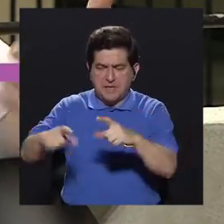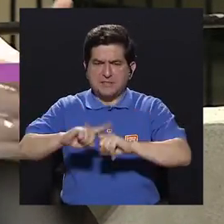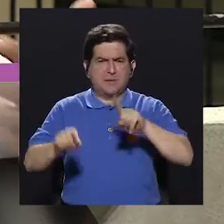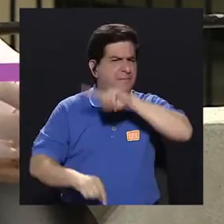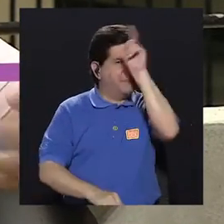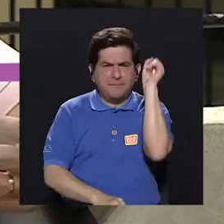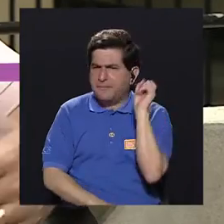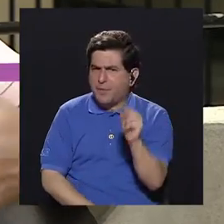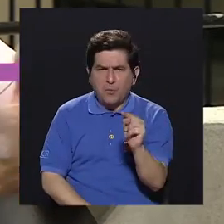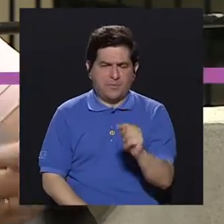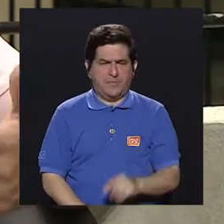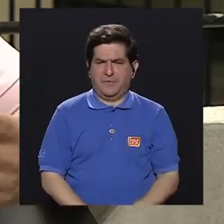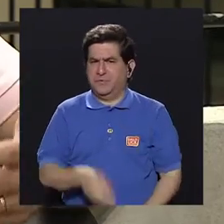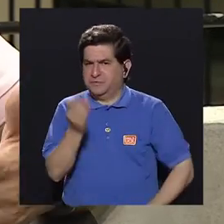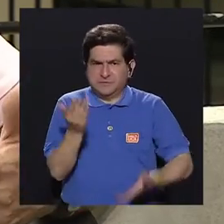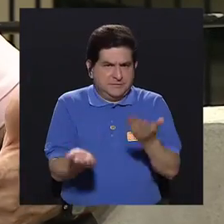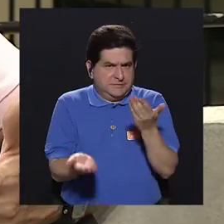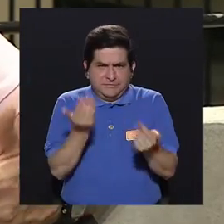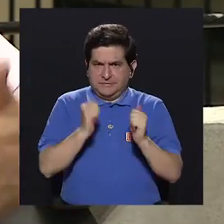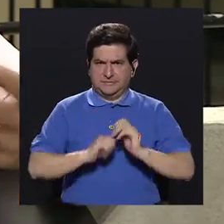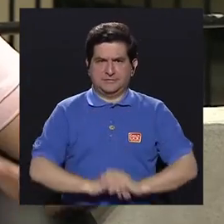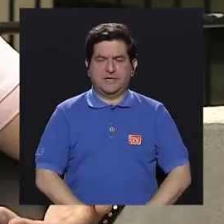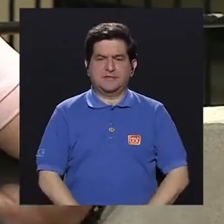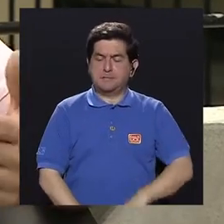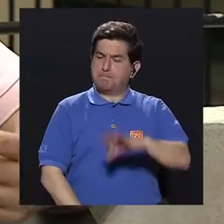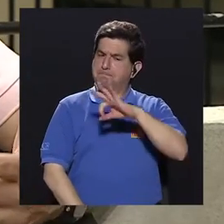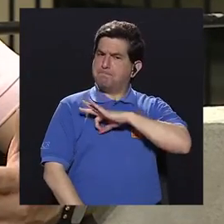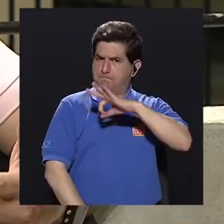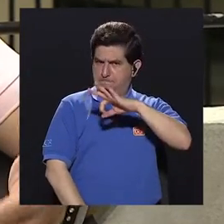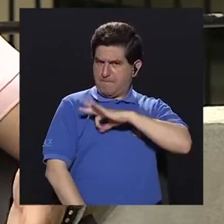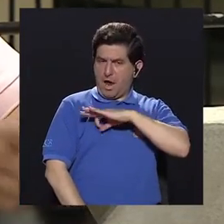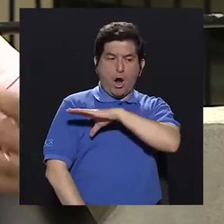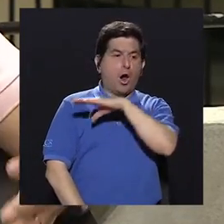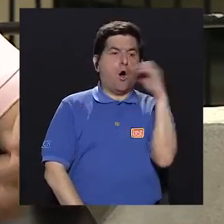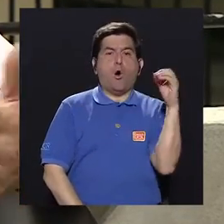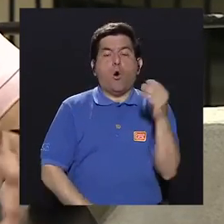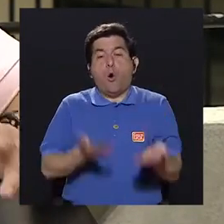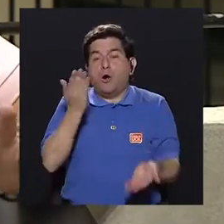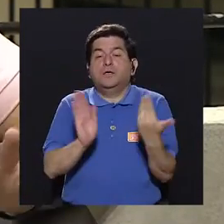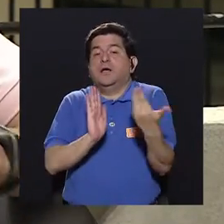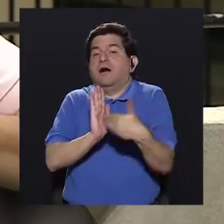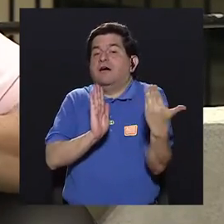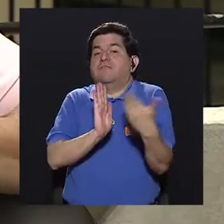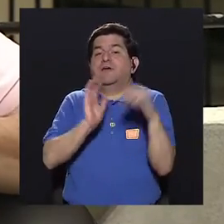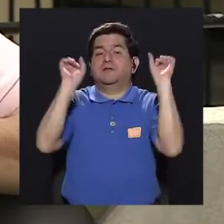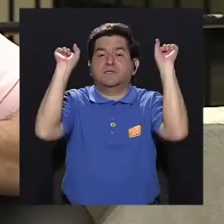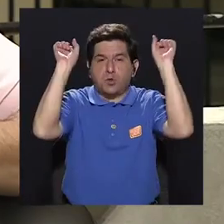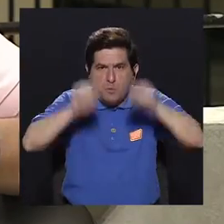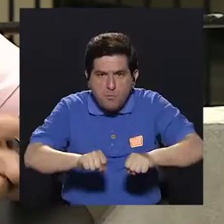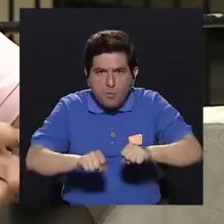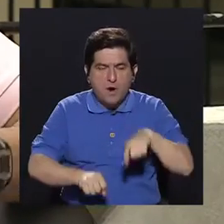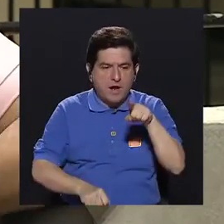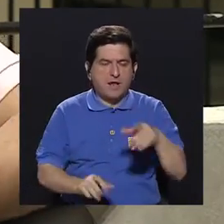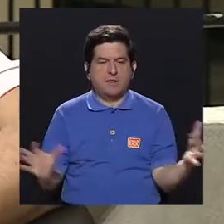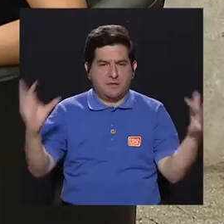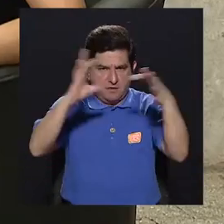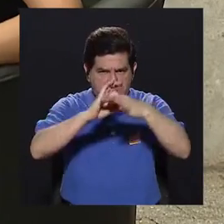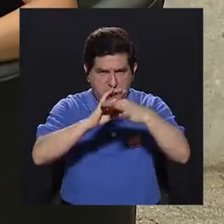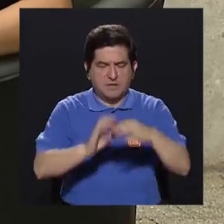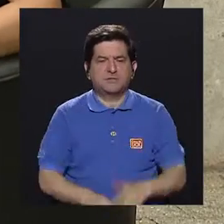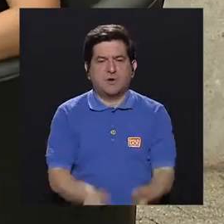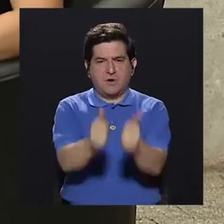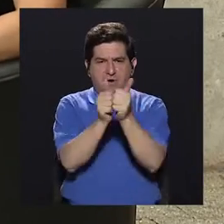paramos a preguntar un poco sobre qué beneficios o qué eventuales prejuicios podríamos tener con respecto a ellas.